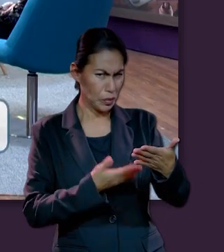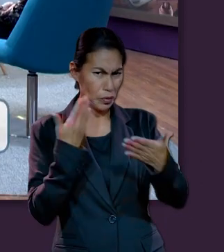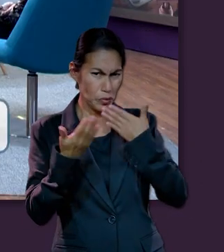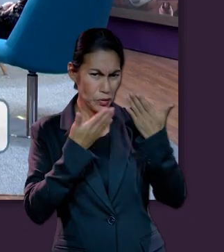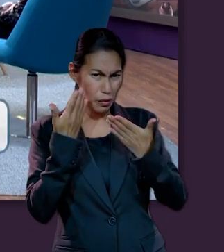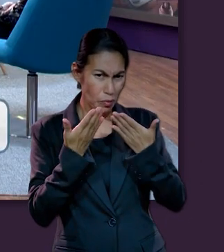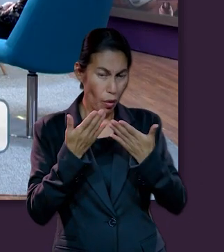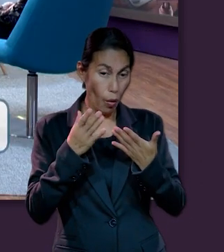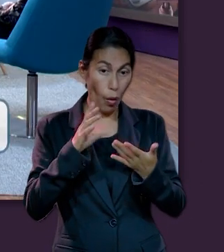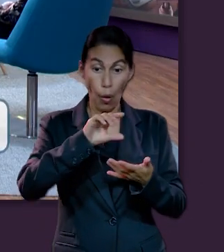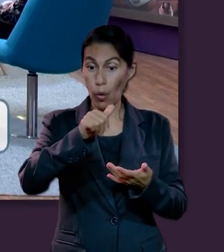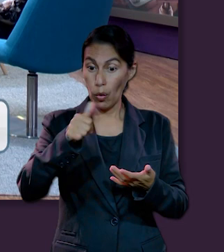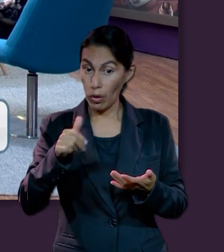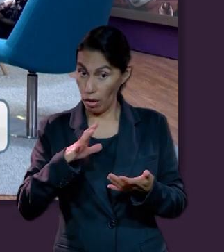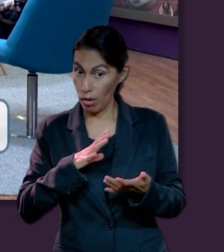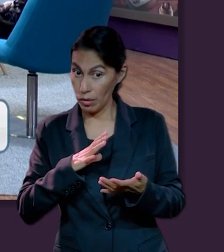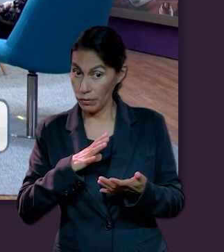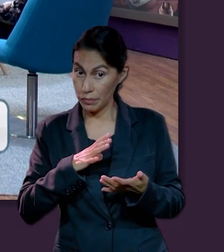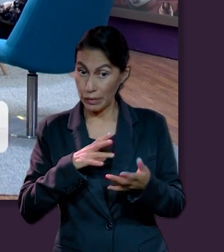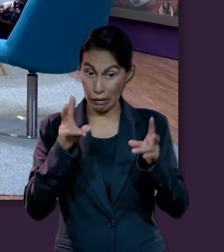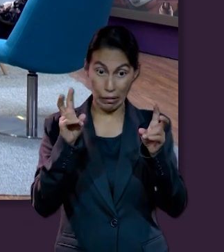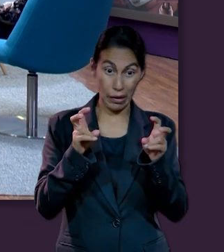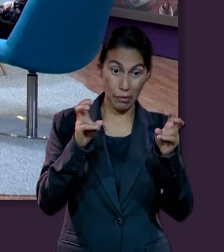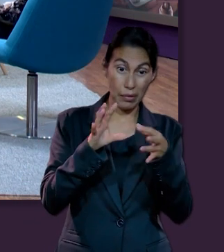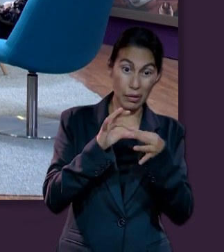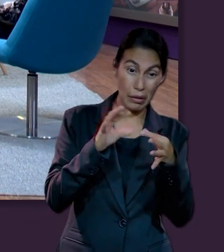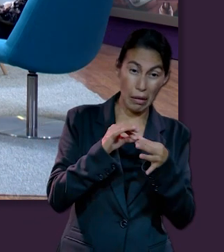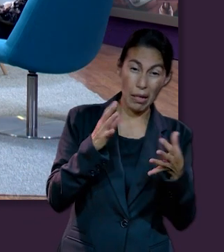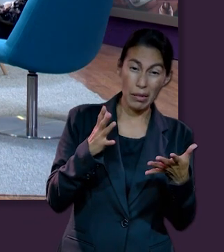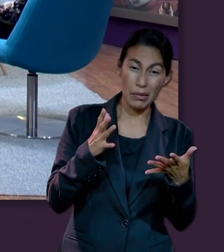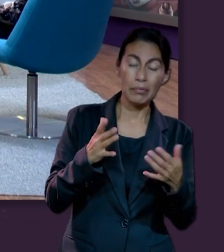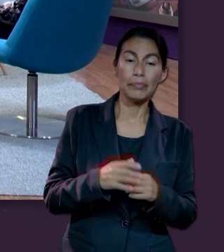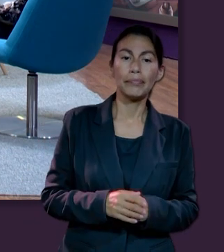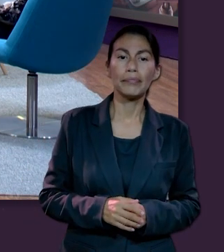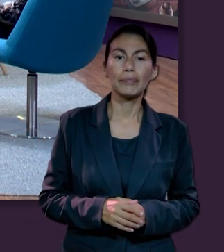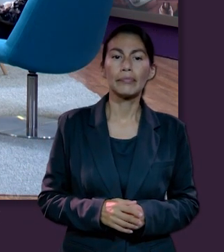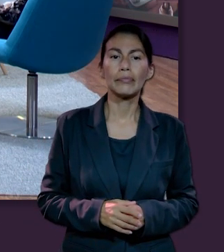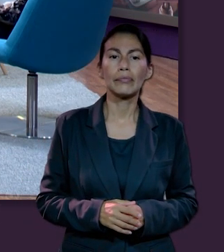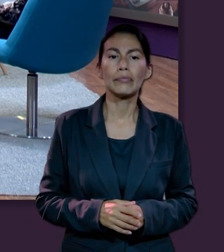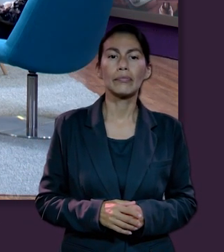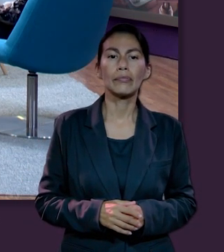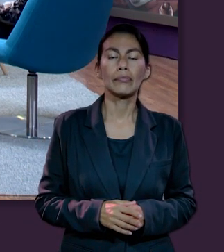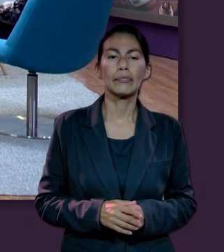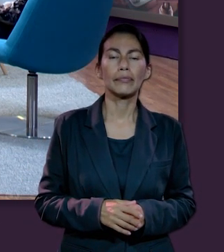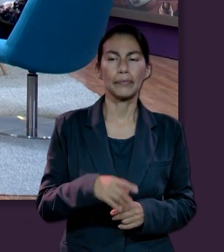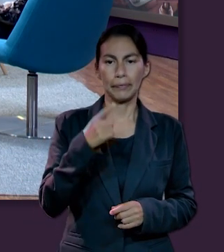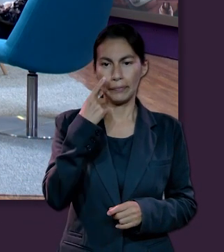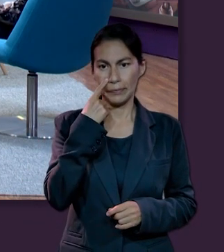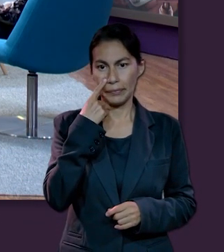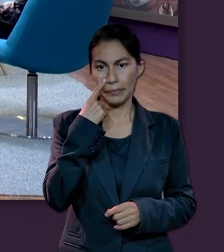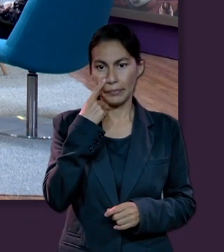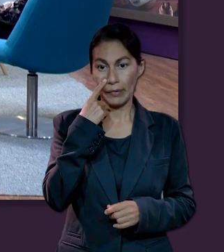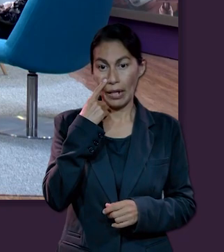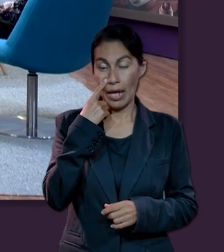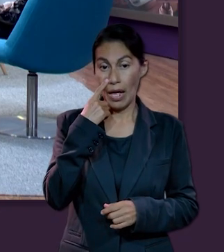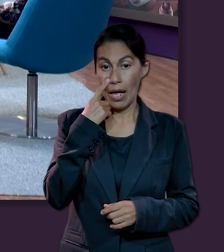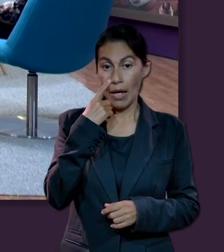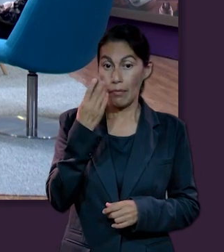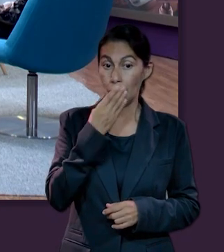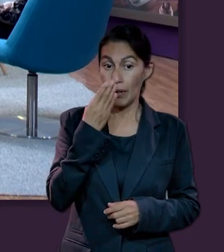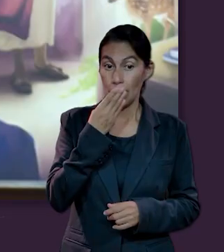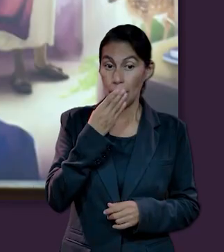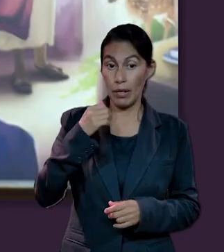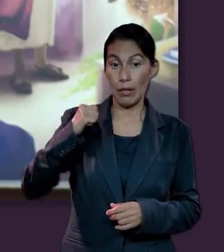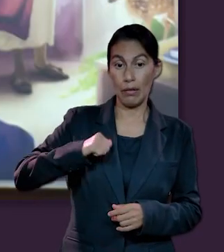compartido, existan otros que nos puedan aclarar este tema sobre la muerte? Si miramos en el Antiguo